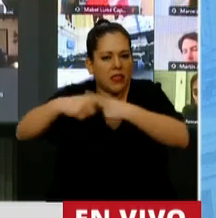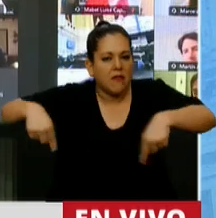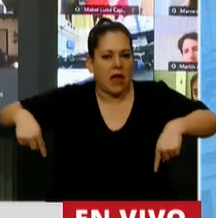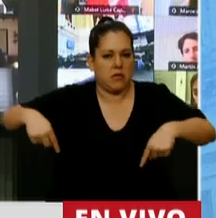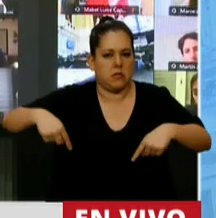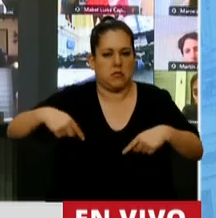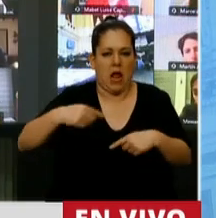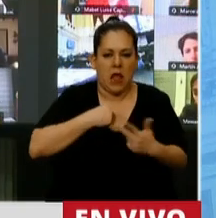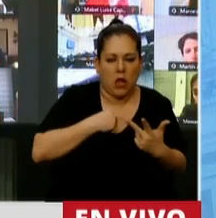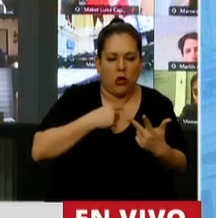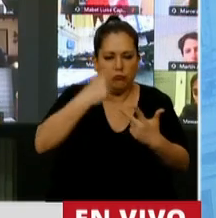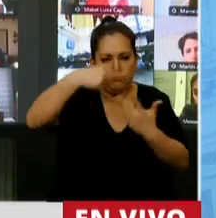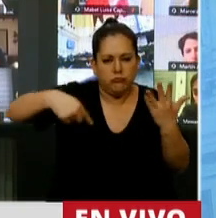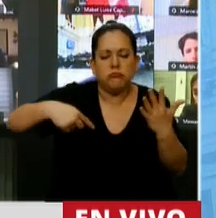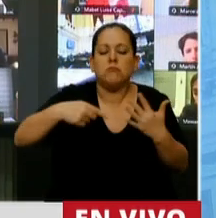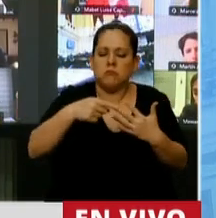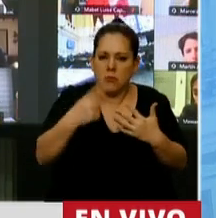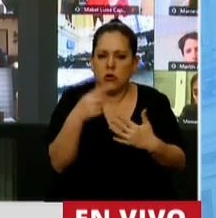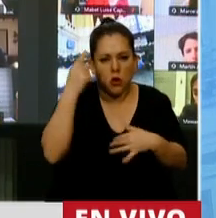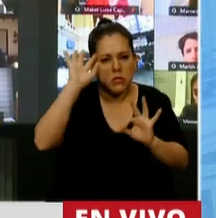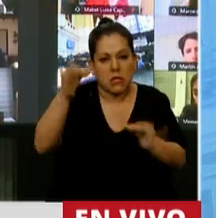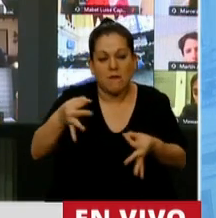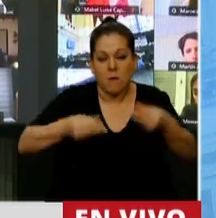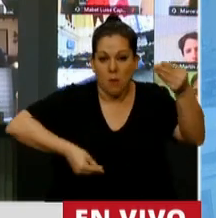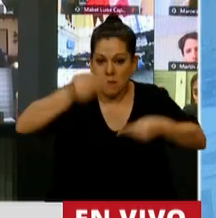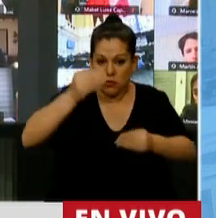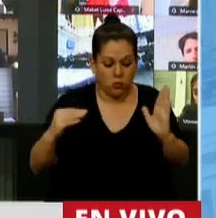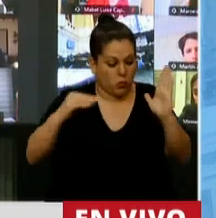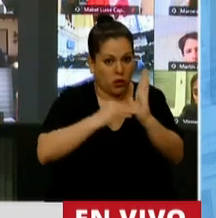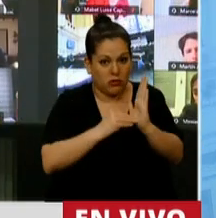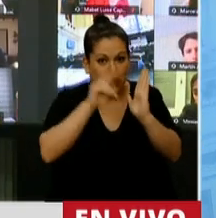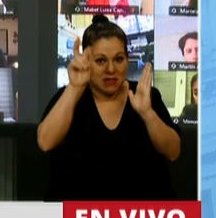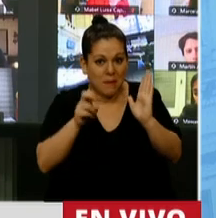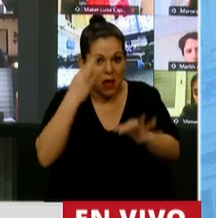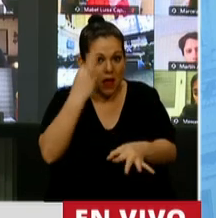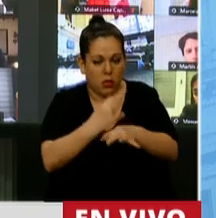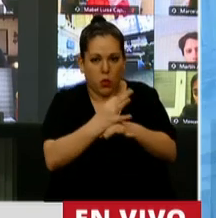diversa, sabemos que el presupuesto de educación no tiene techo.